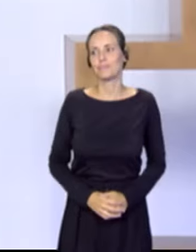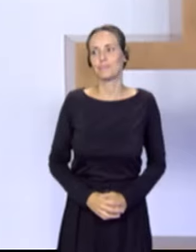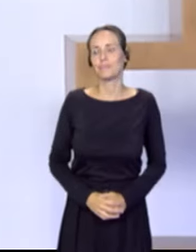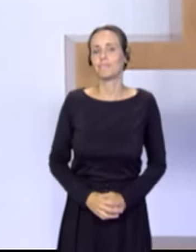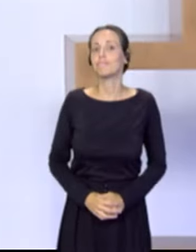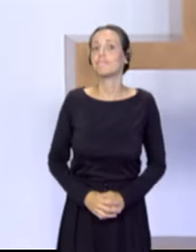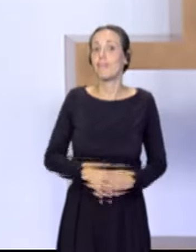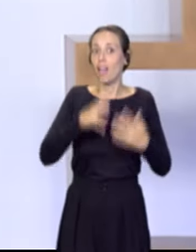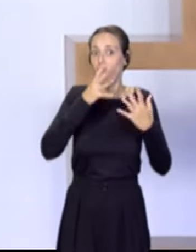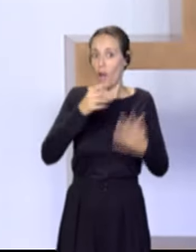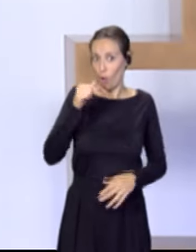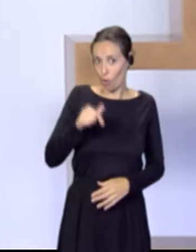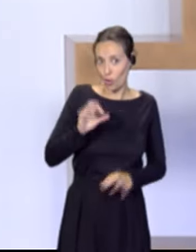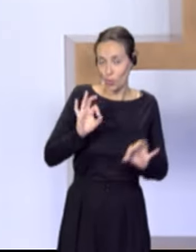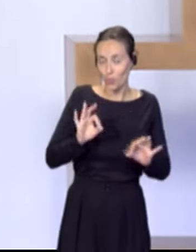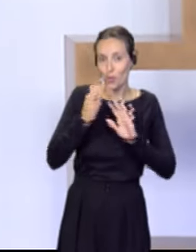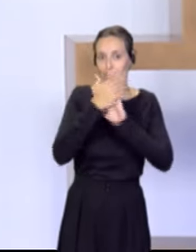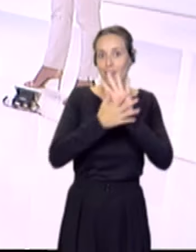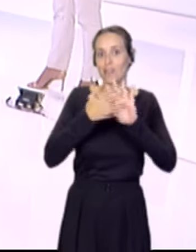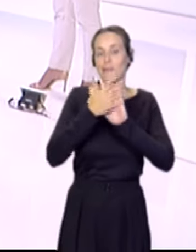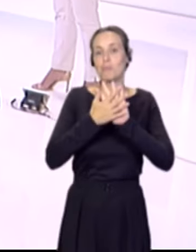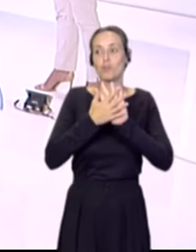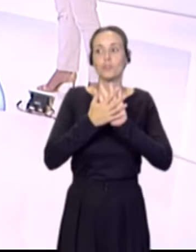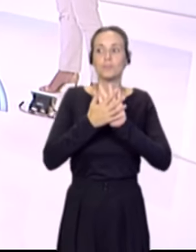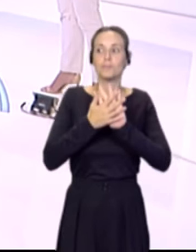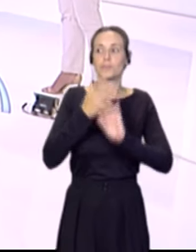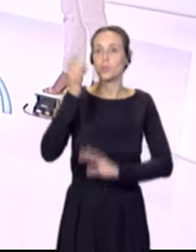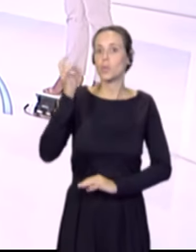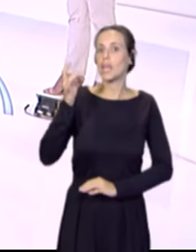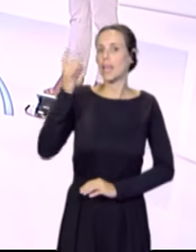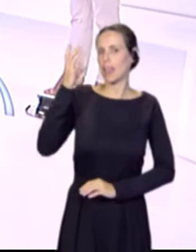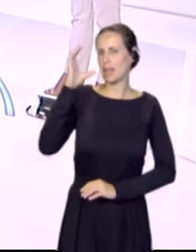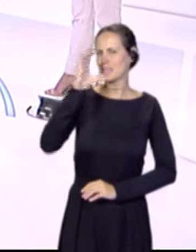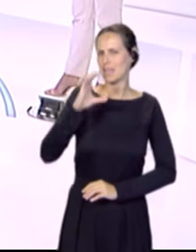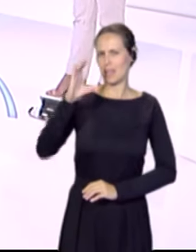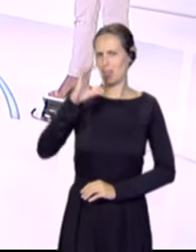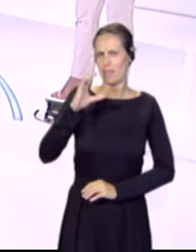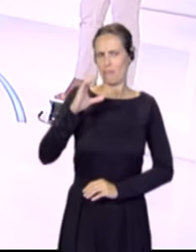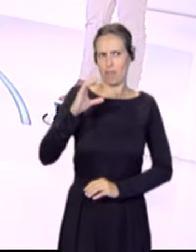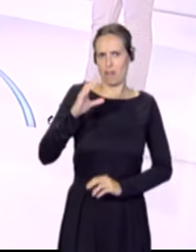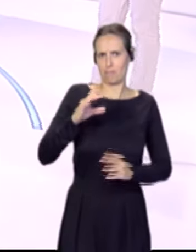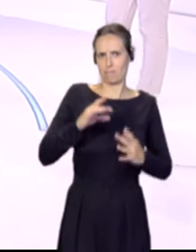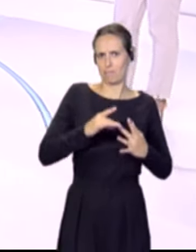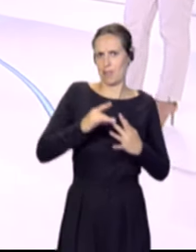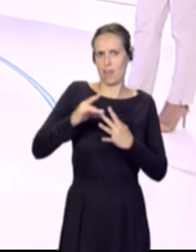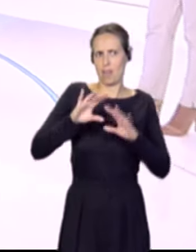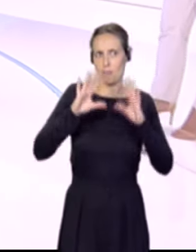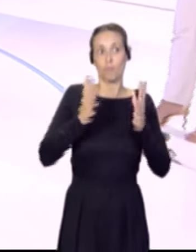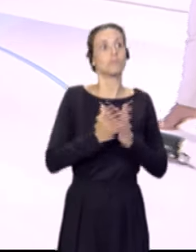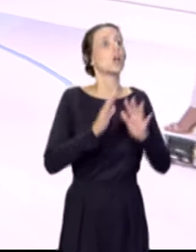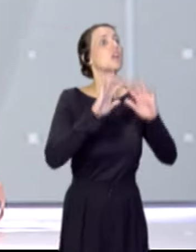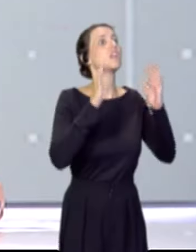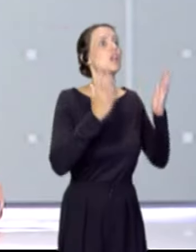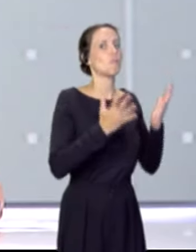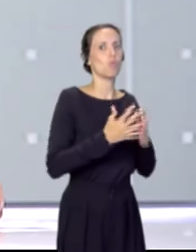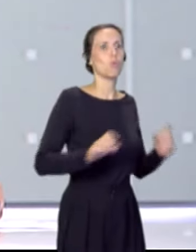Bueno, ya es todas las la mañana, vamos a hablar de una iniciativa científica pionera, Marta. Efectivamente, pionera en todo el mundo, hay que decirlo, vamos